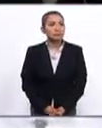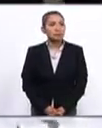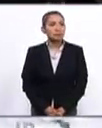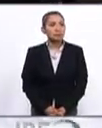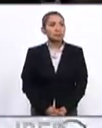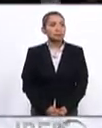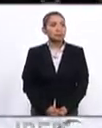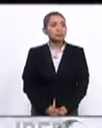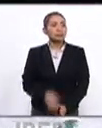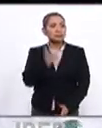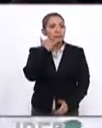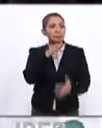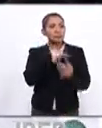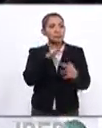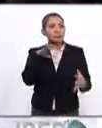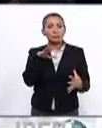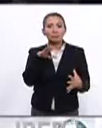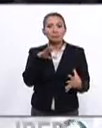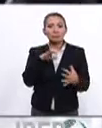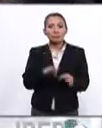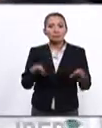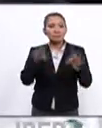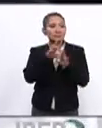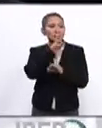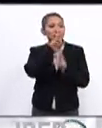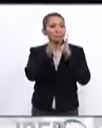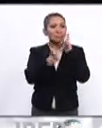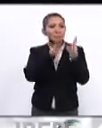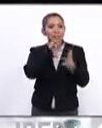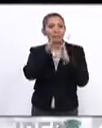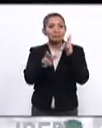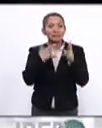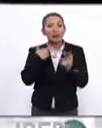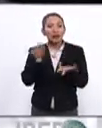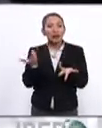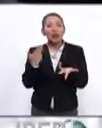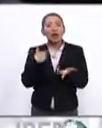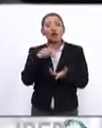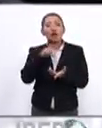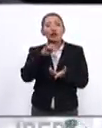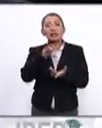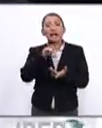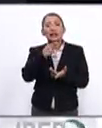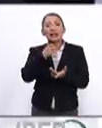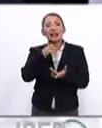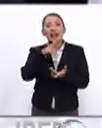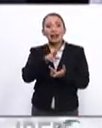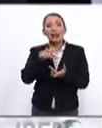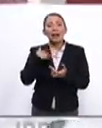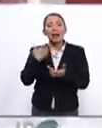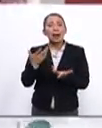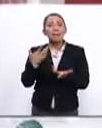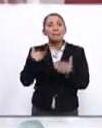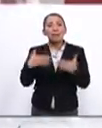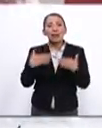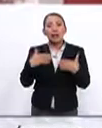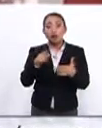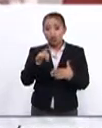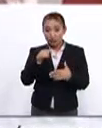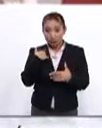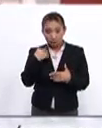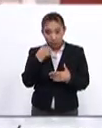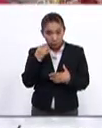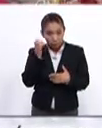sí nos cortó la llamada Ana Cristina este importante reporte el cual estábamos escuchando a Noris Aguilar desde Panamá Noris nos